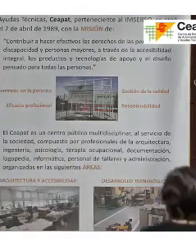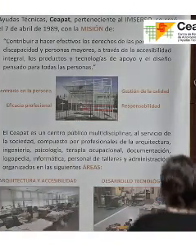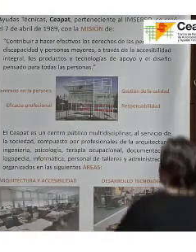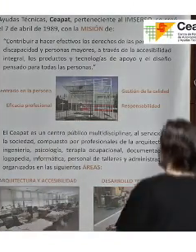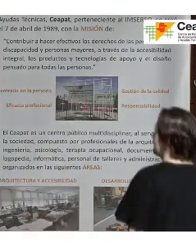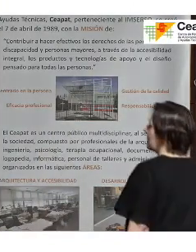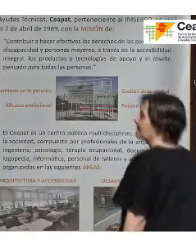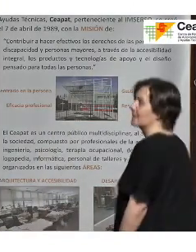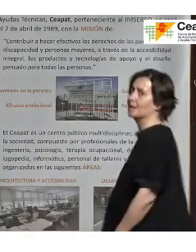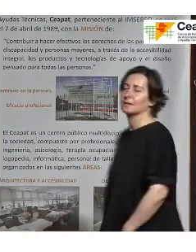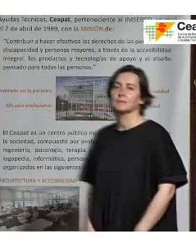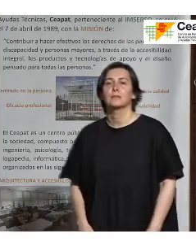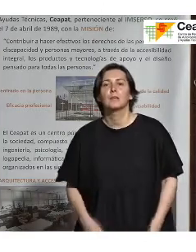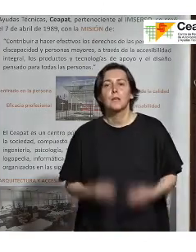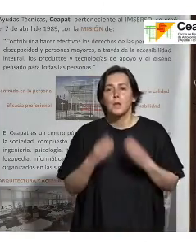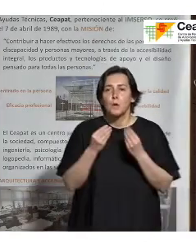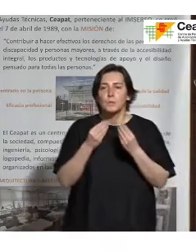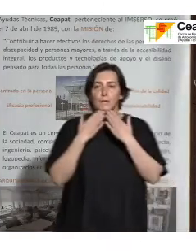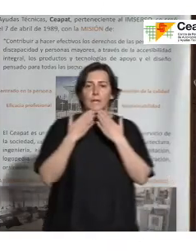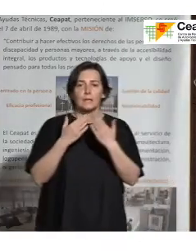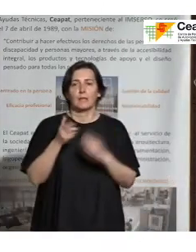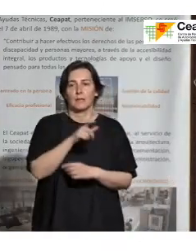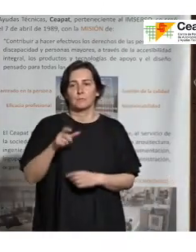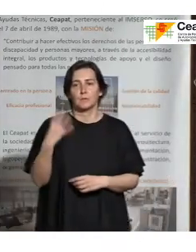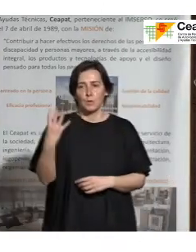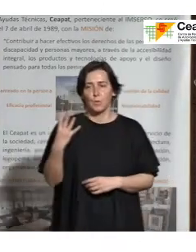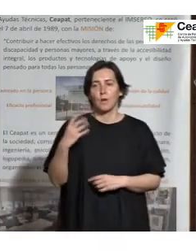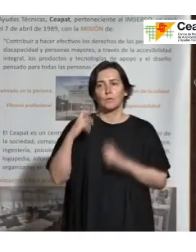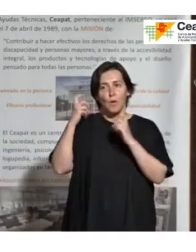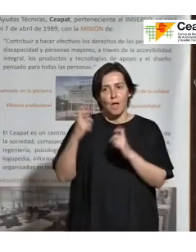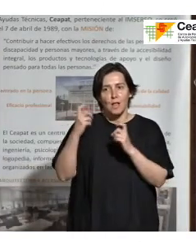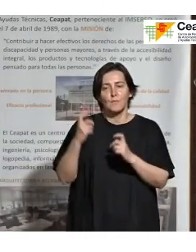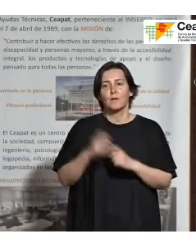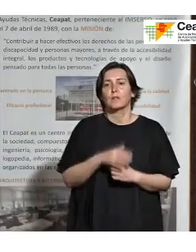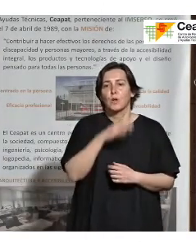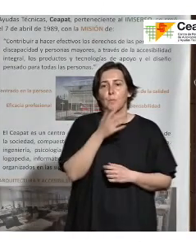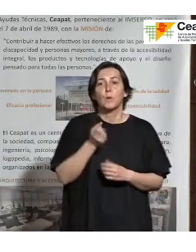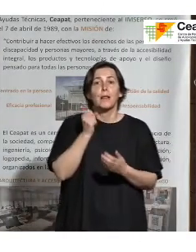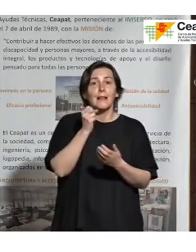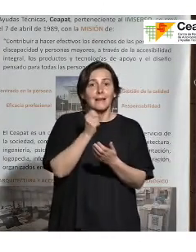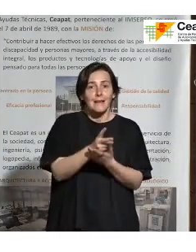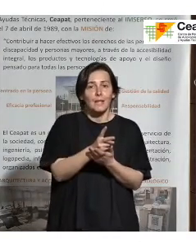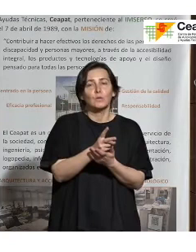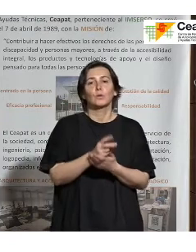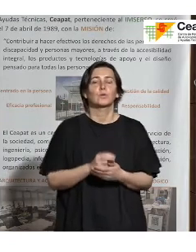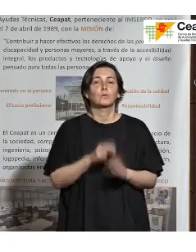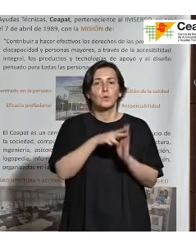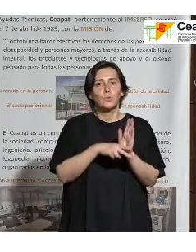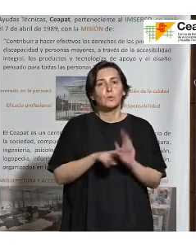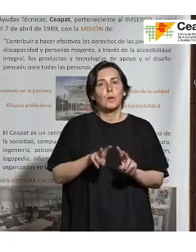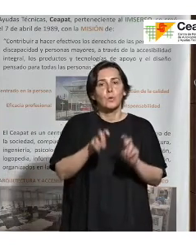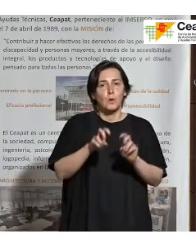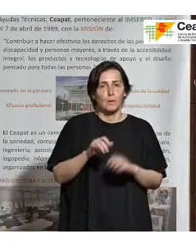Muchas gracias a nuestros cuatro ponentes que sabemos que han hecho un gran esfuerzo. Estamos hablando de los retos que implica la nueva norma